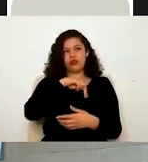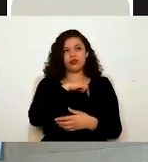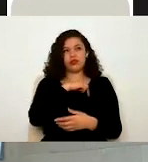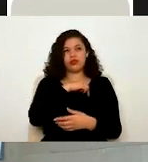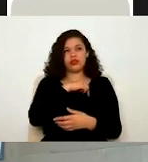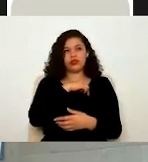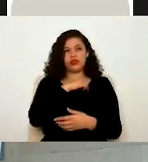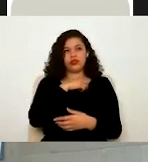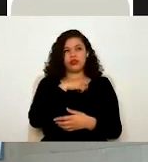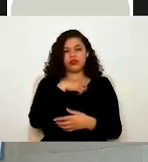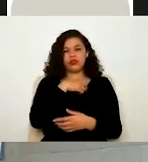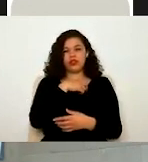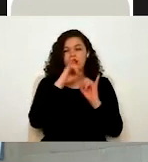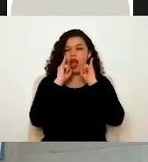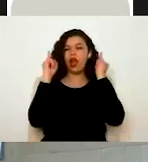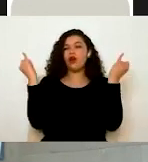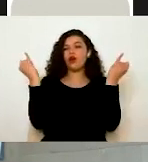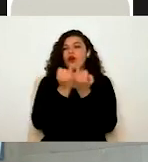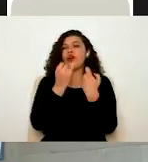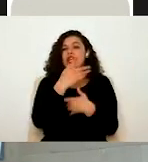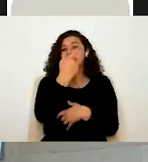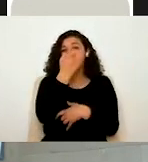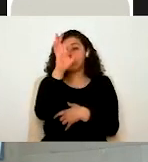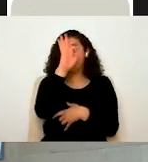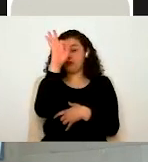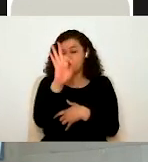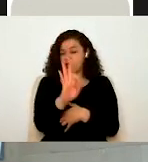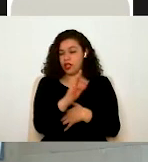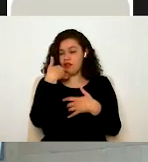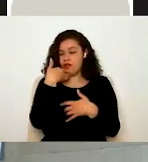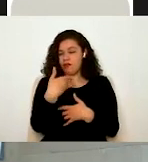buscamos construir una Junta 100% digital, abierta y transparente.